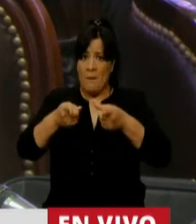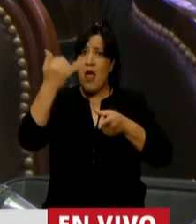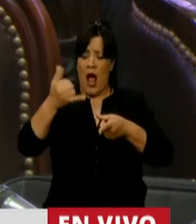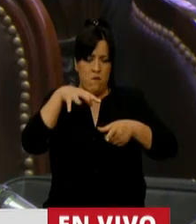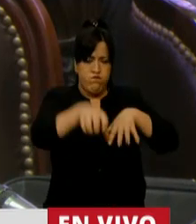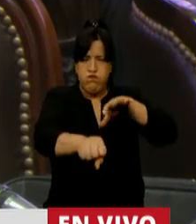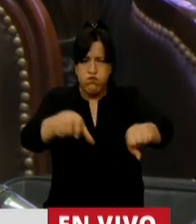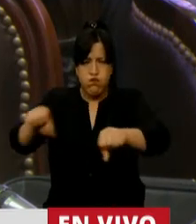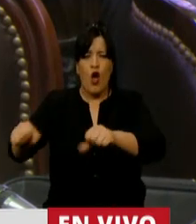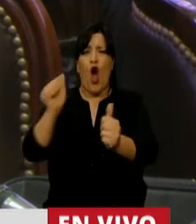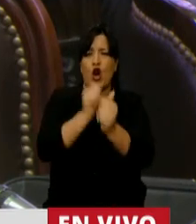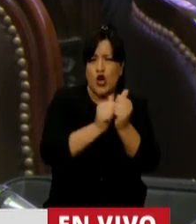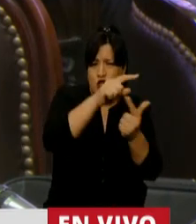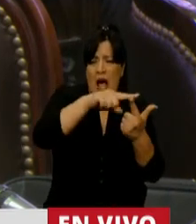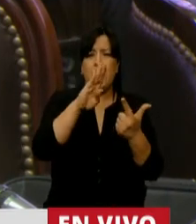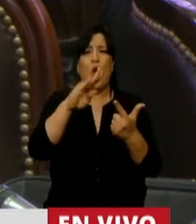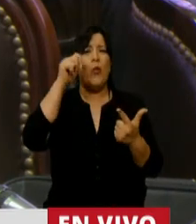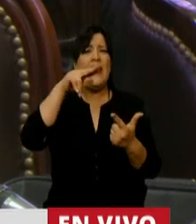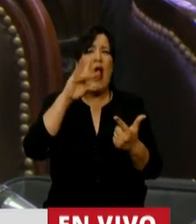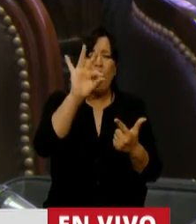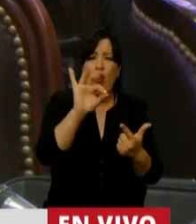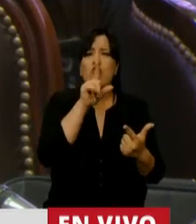Santa Fe, en Rosario, en Venado Tuerto.